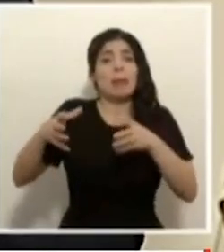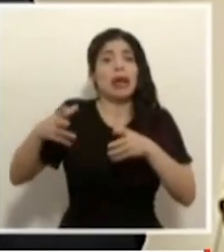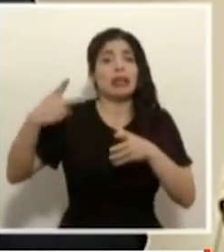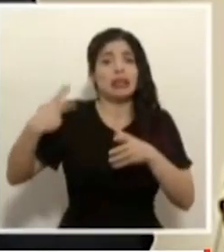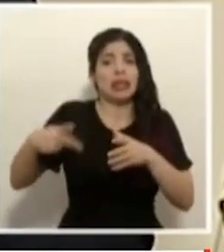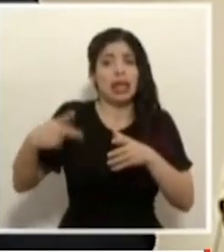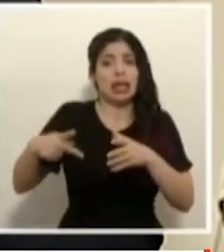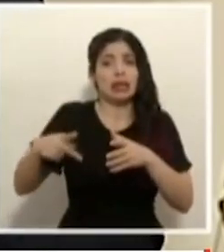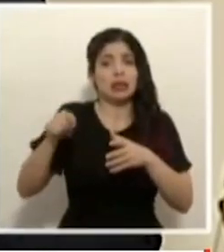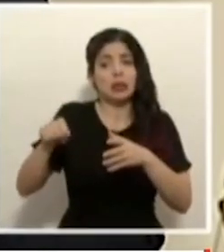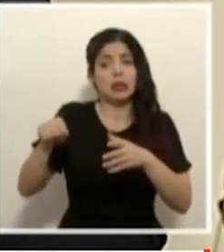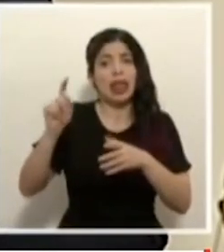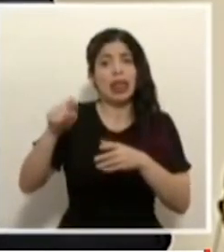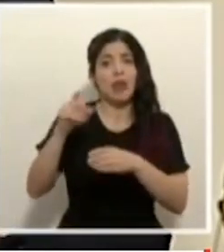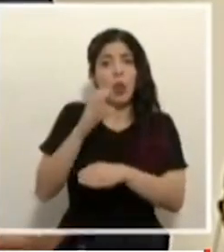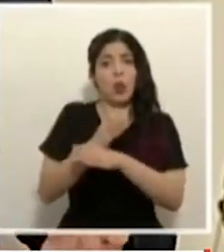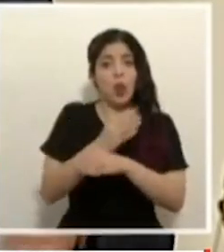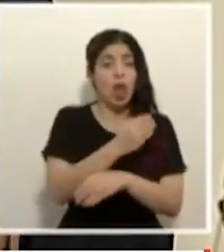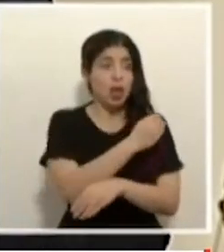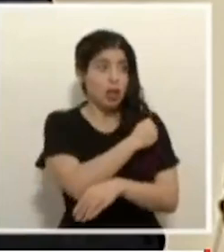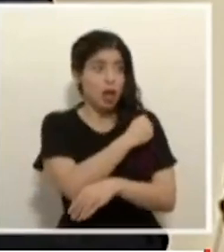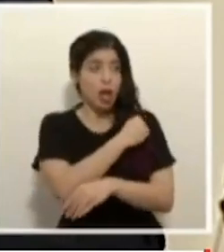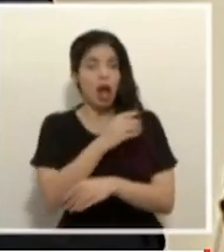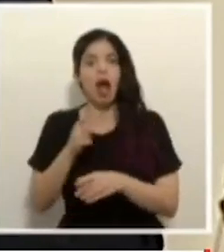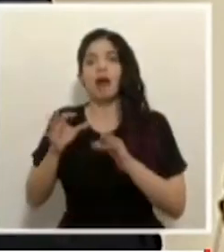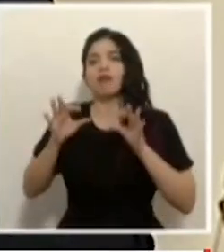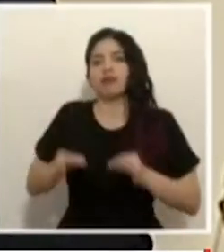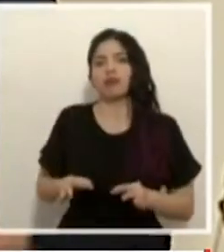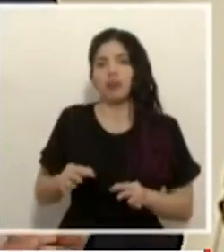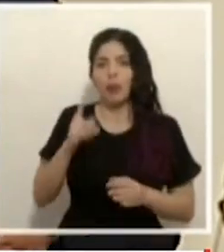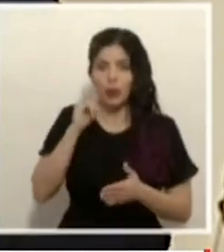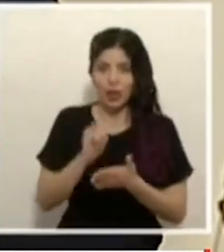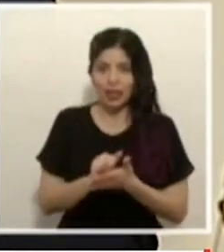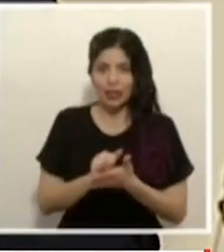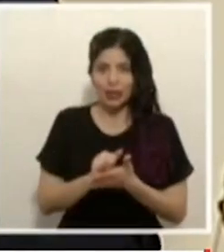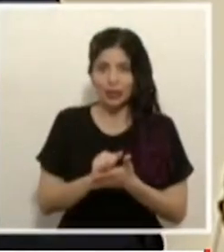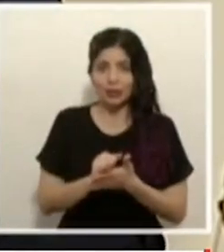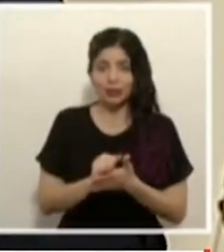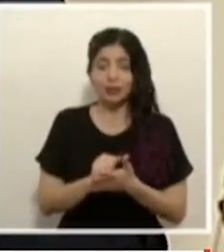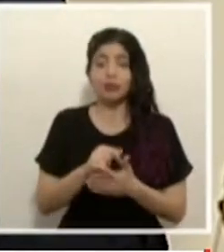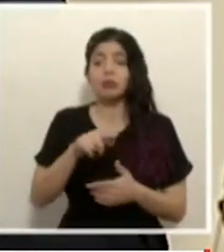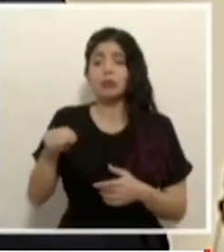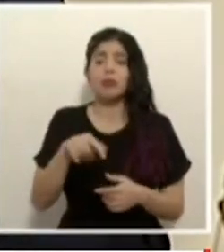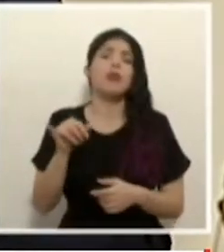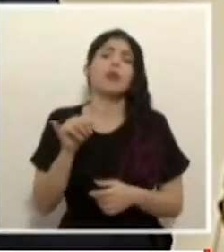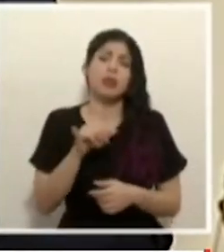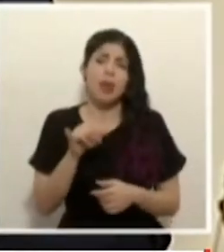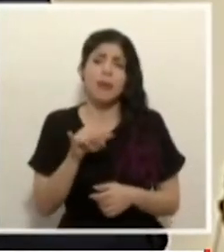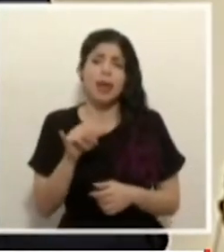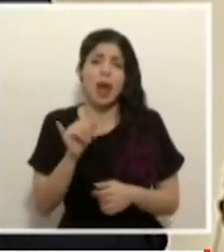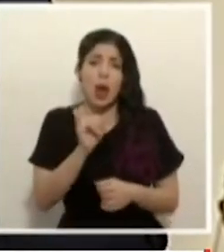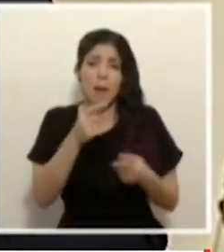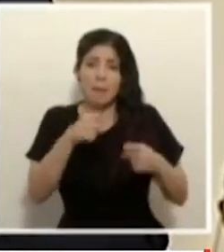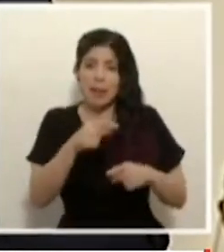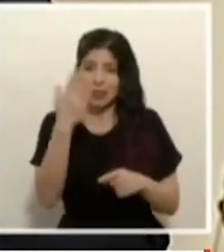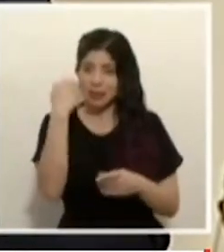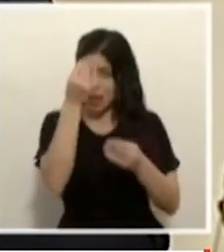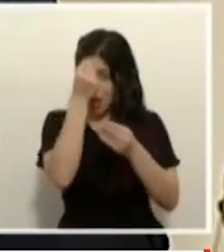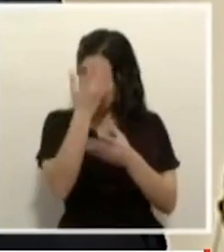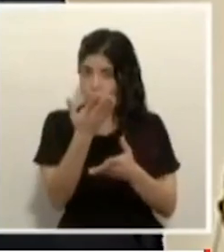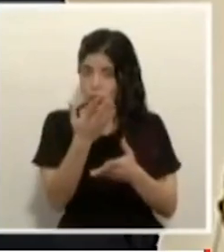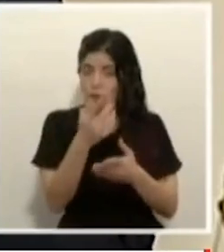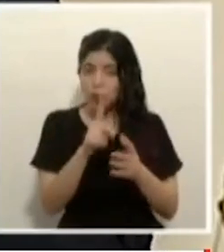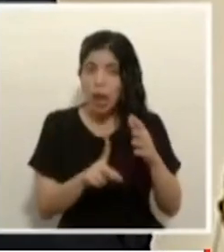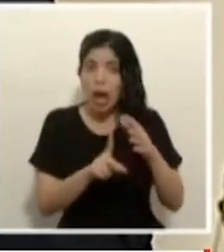tener cuidado ahí entonces son decisiones tomadas en eso sujetas también como ocurrió en ese anuncio a un